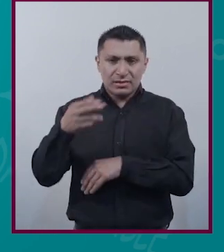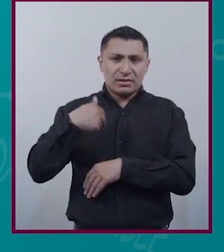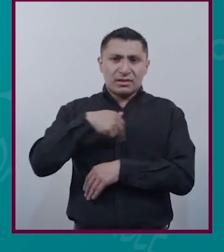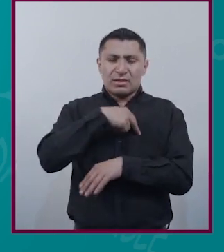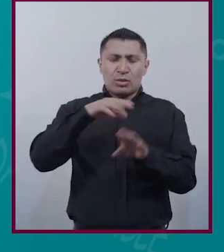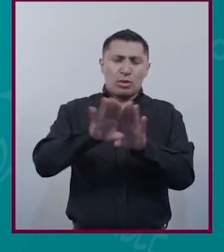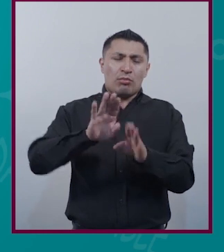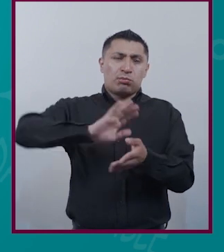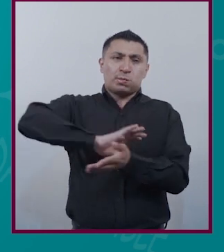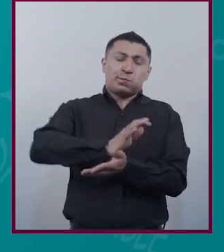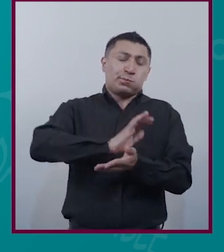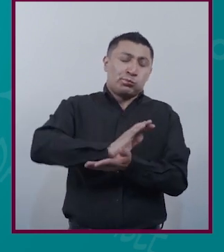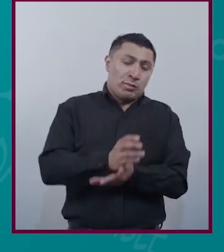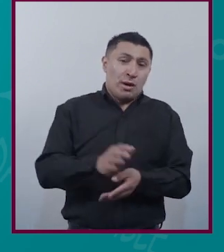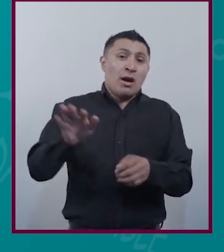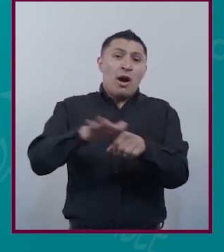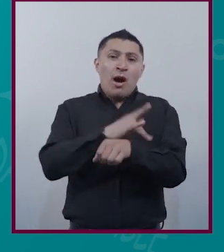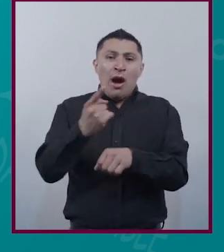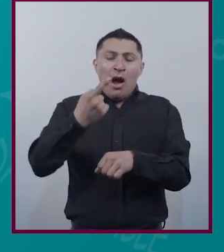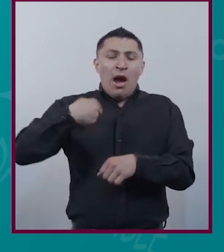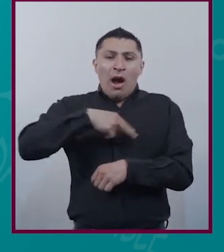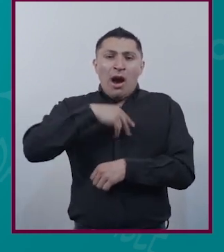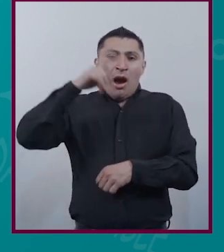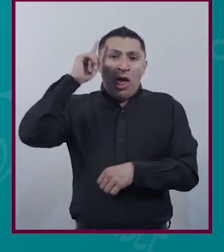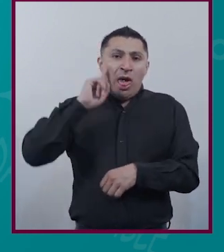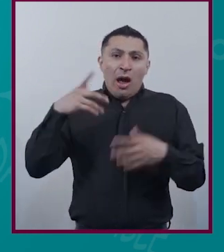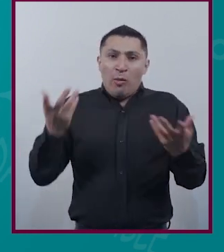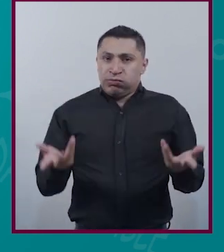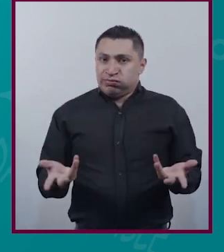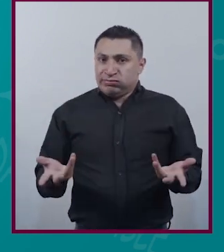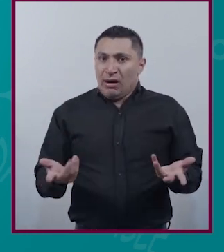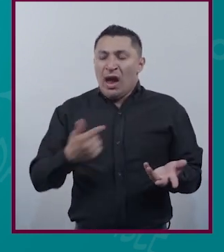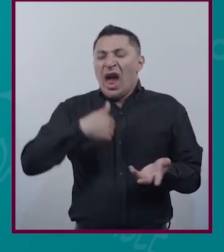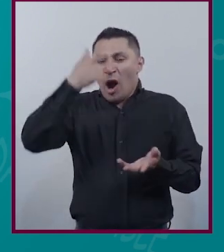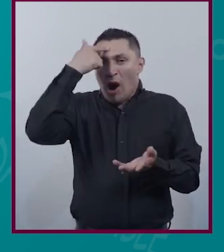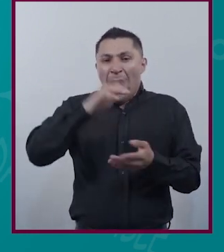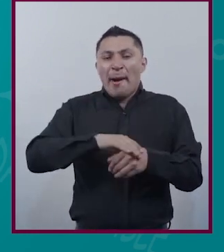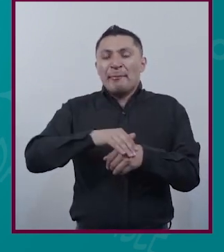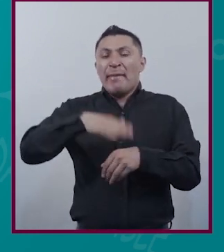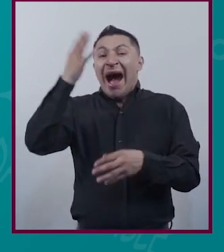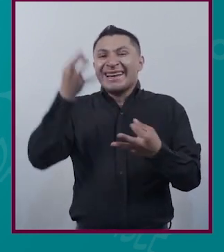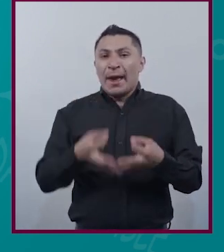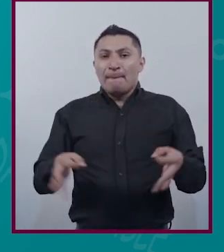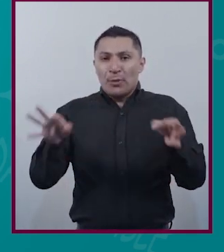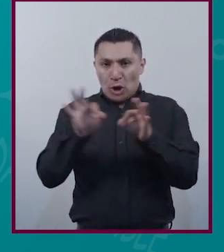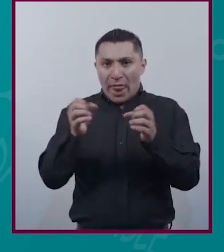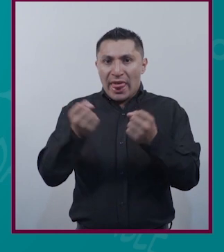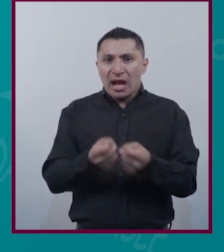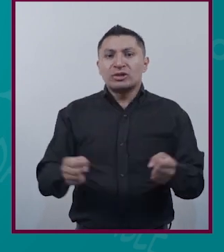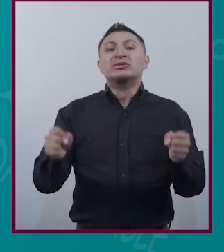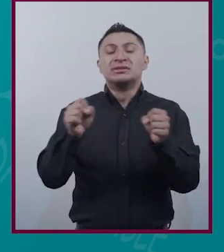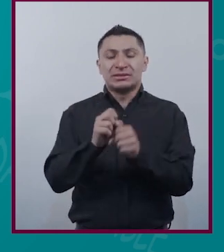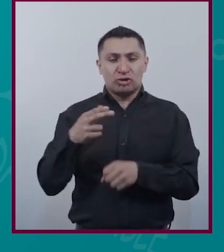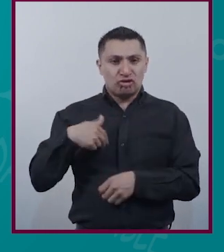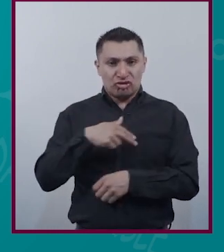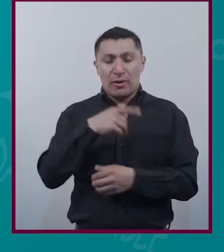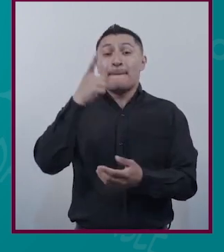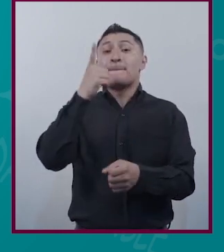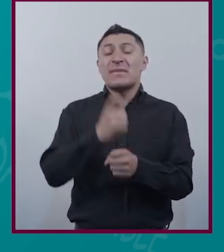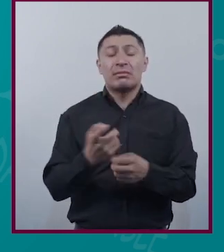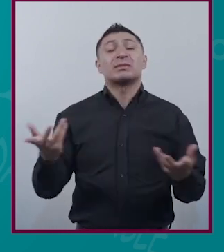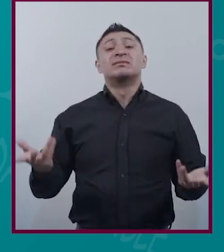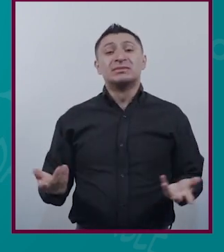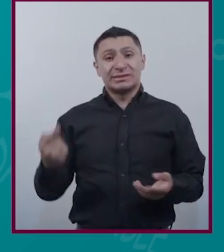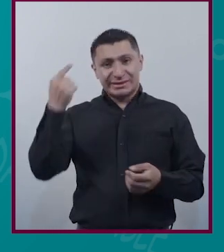discriminan por ser mujeres Creo que lo más importante como sociedad es primero cambiar nuestra mentalidad